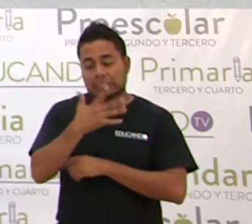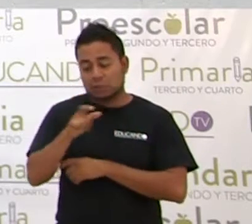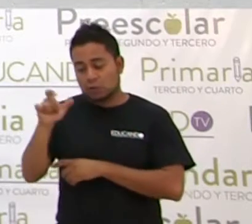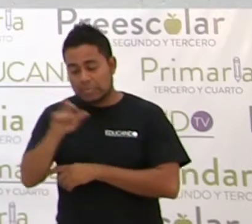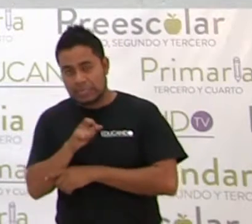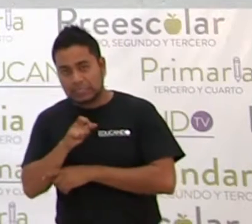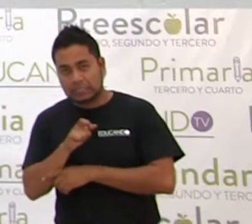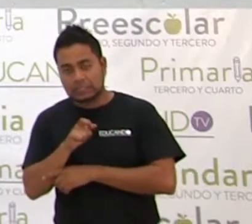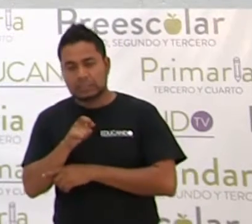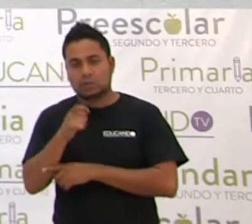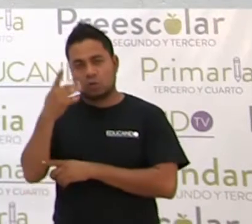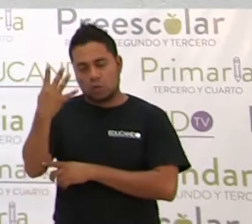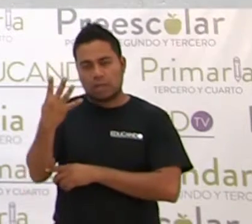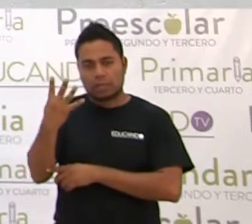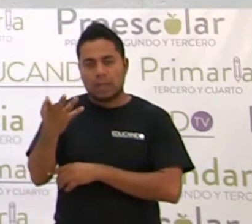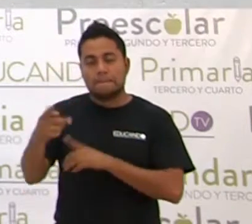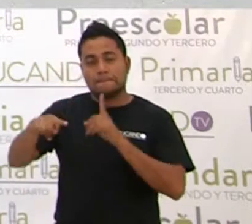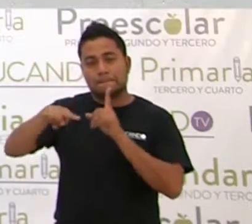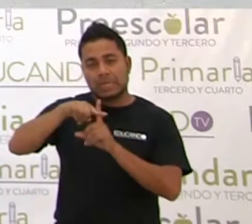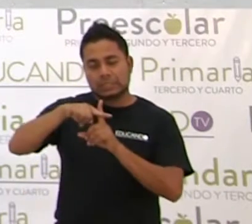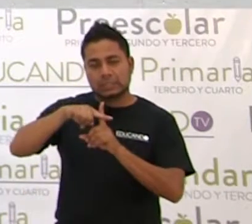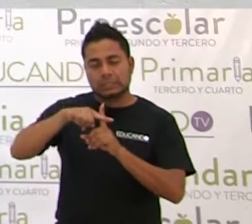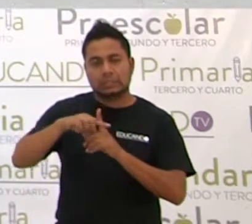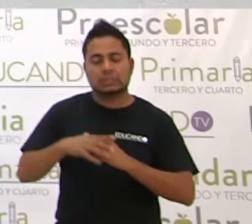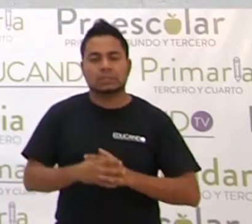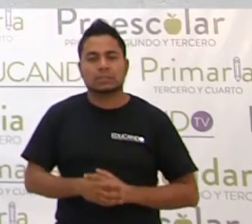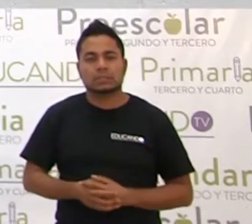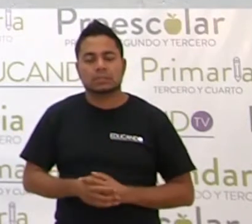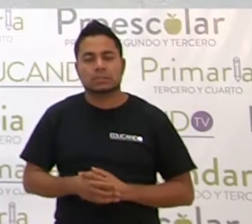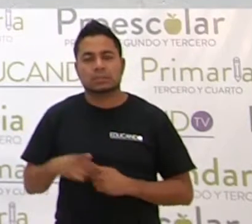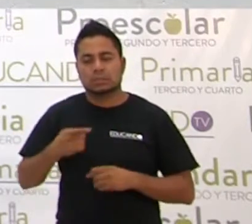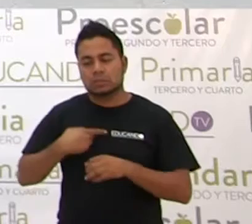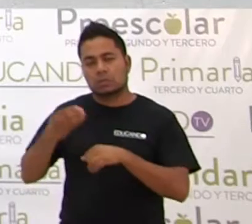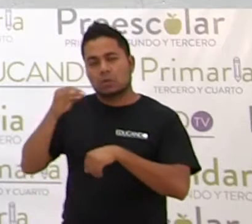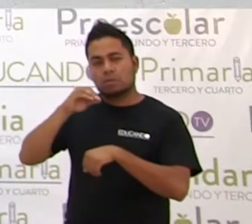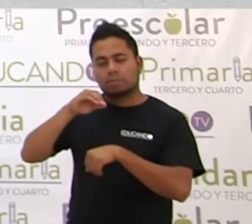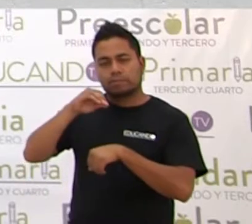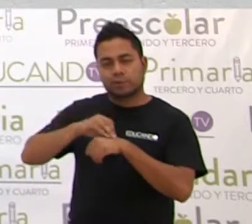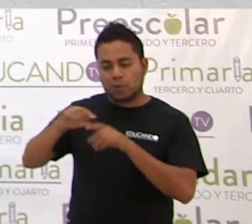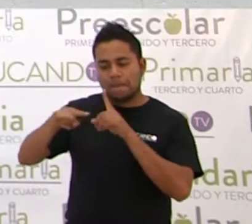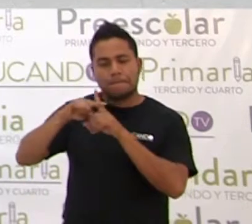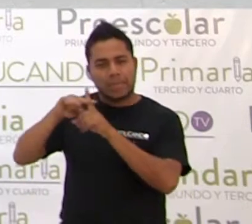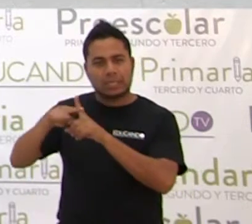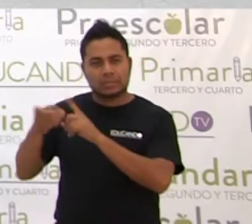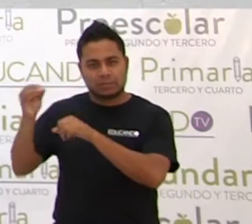cuarta. Más, ¿sí? Ponemos el signo más.